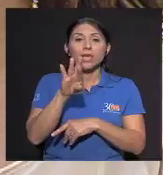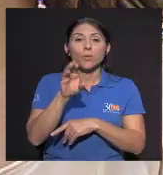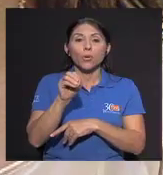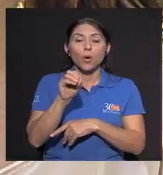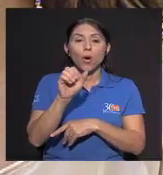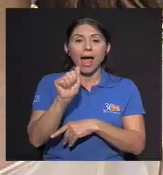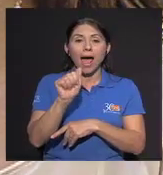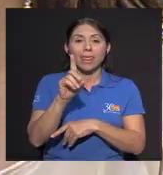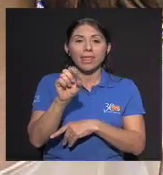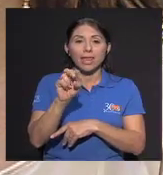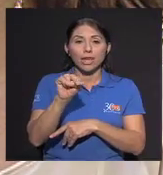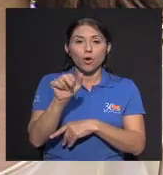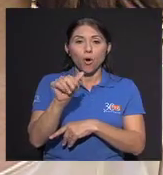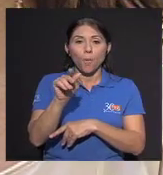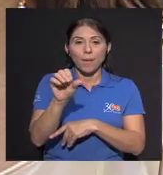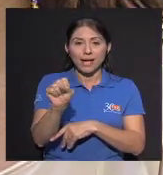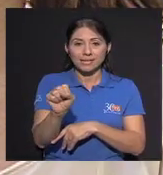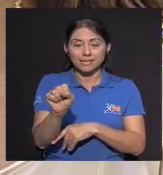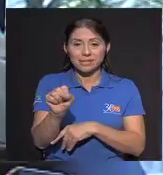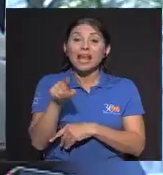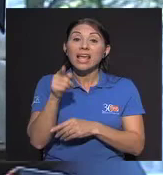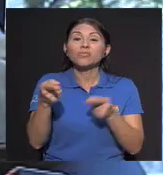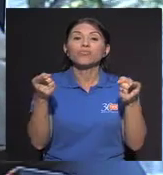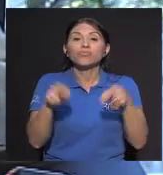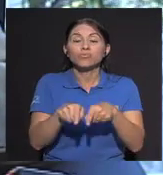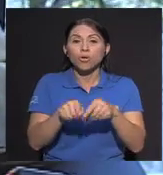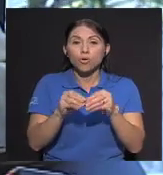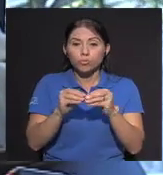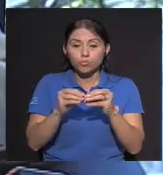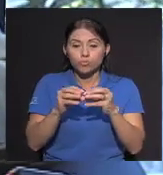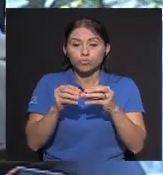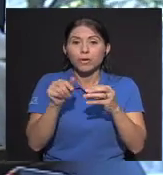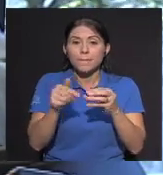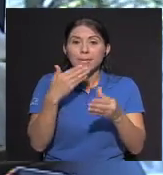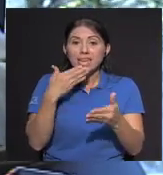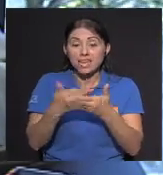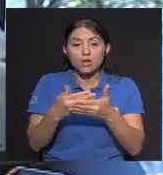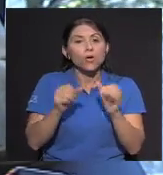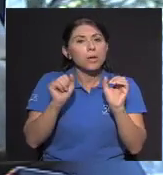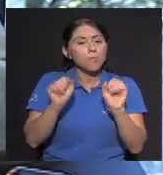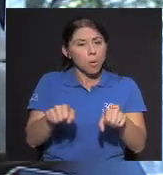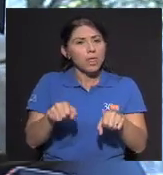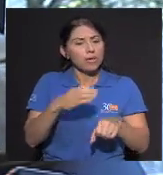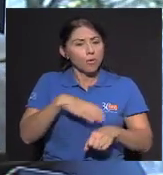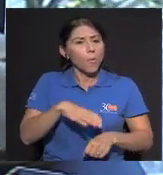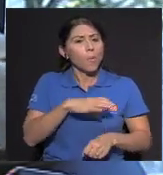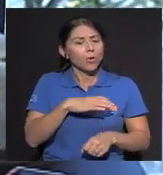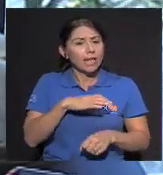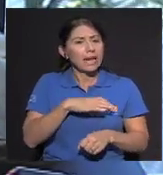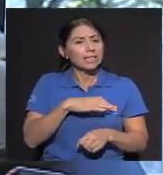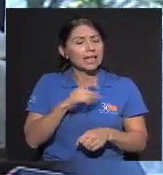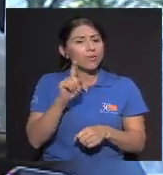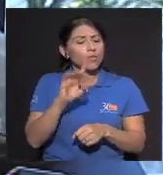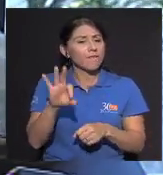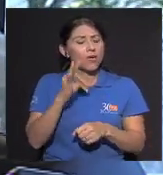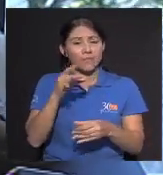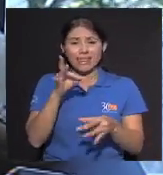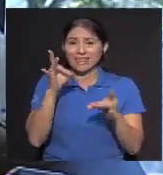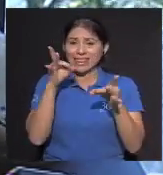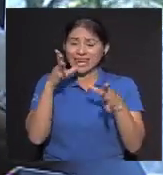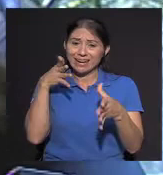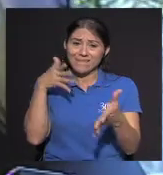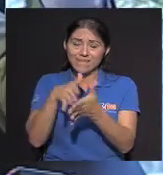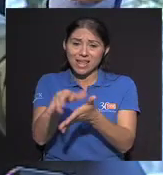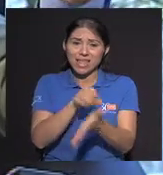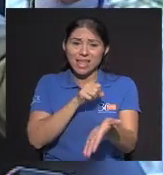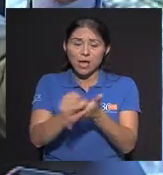Que son Tumores benignos Que Se pueden comportar Comportar Digamos Muy agresivos